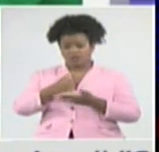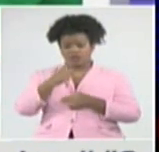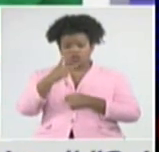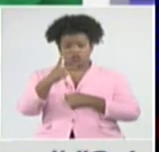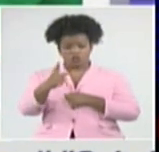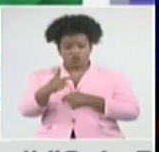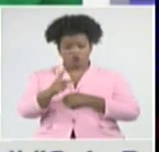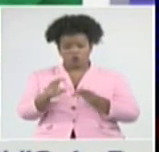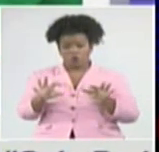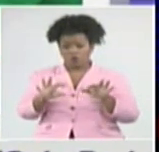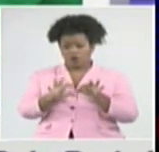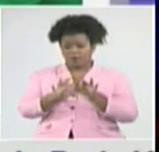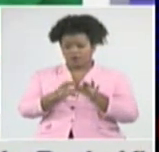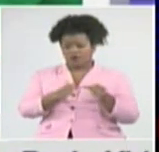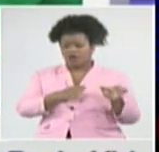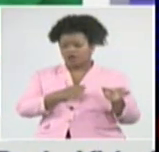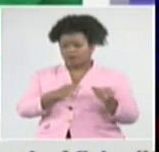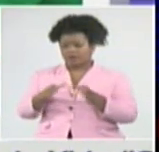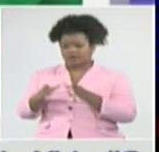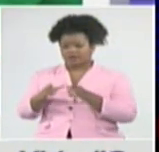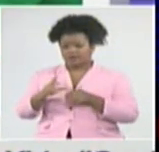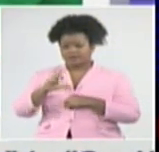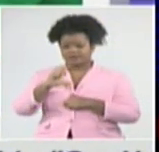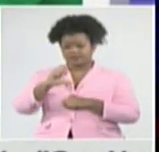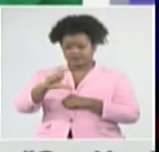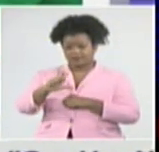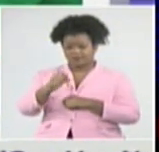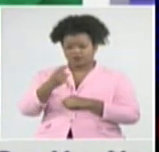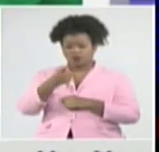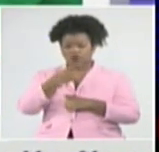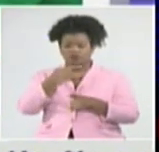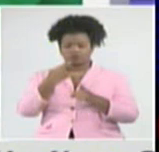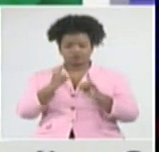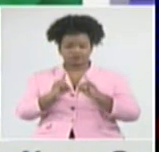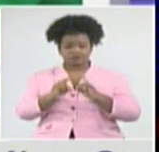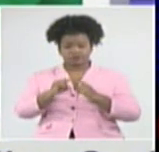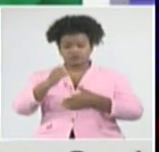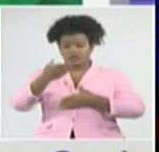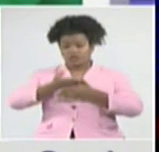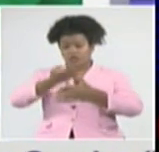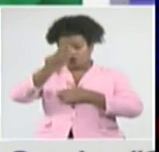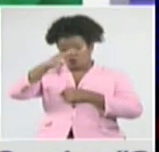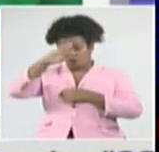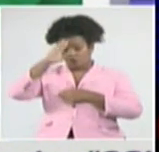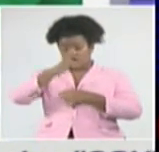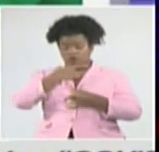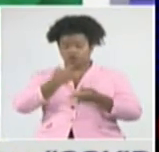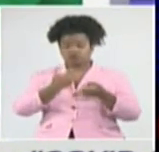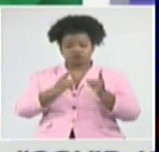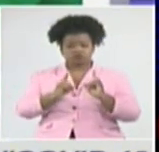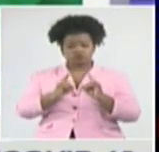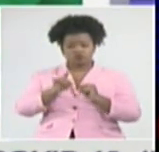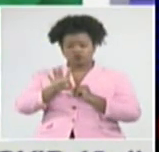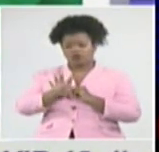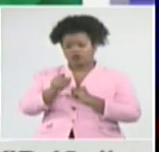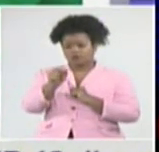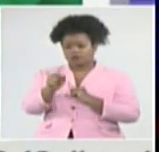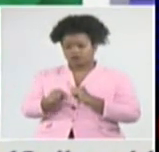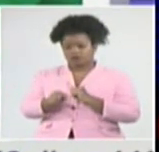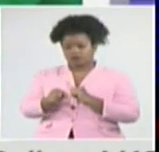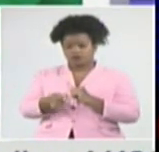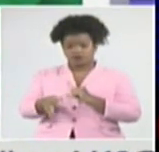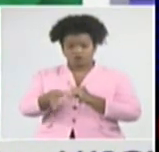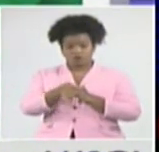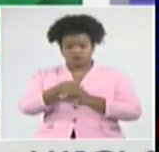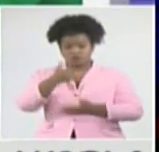Carlos Manuel de Céspedes, un fallecido. En Santiago de Cuba fallecen cuatro personas. Del municipio de Santiago de Cuba,